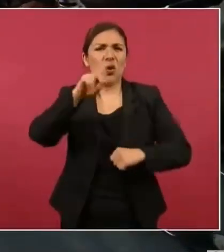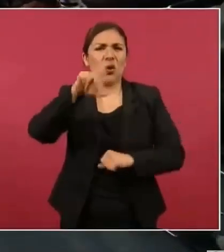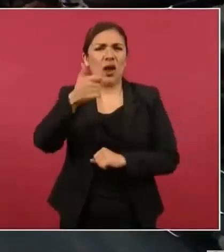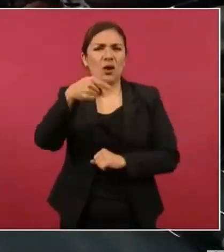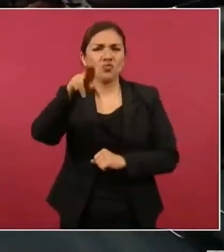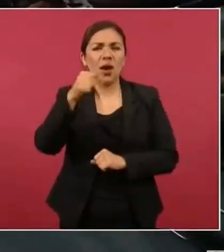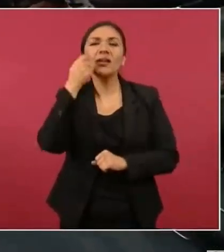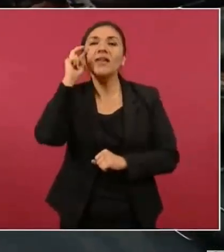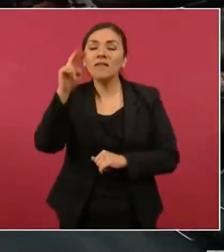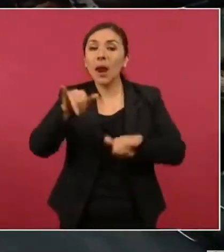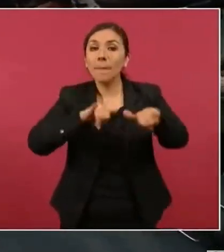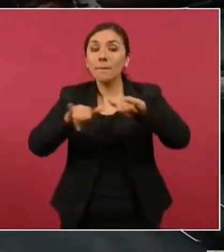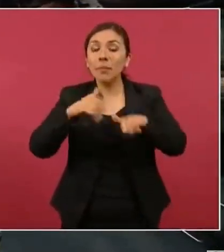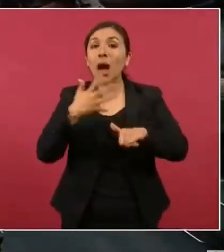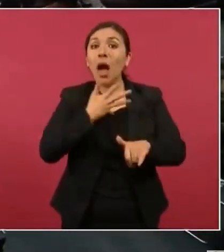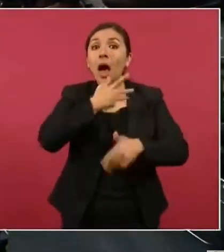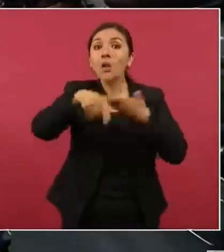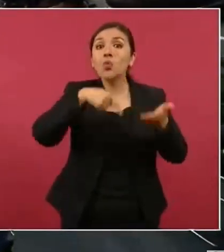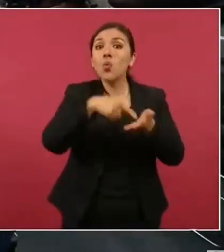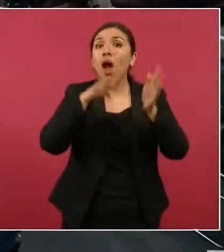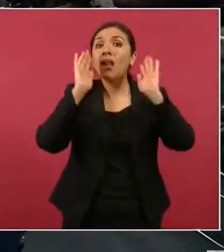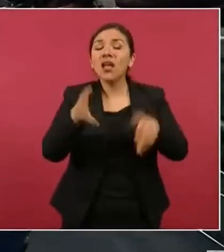en donde ya hay zonas rojas.